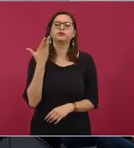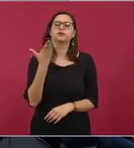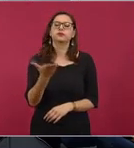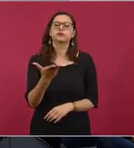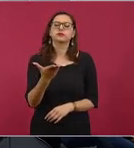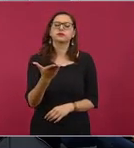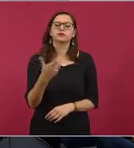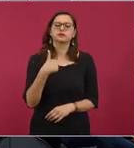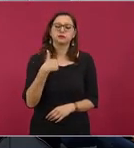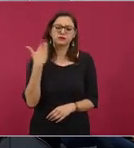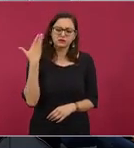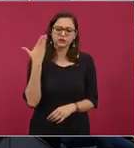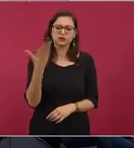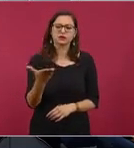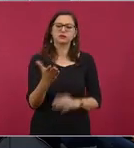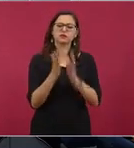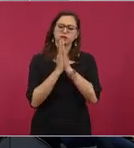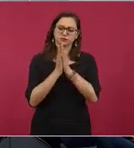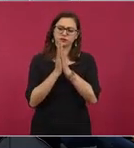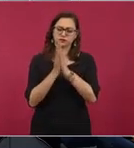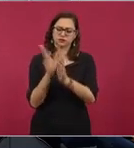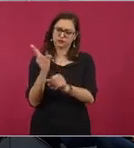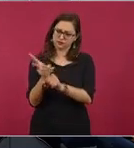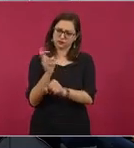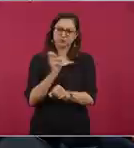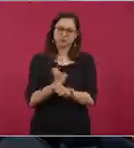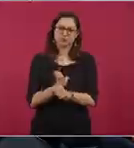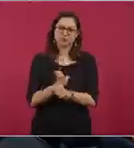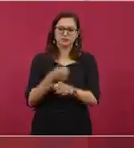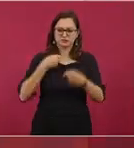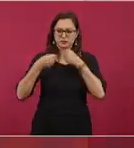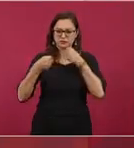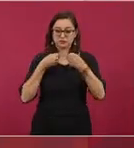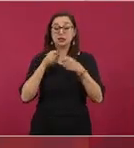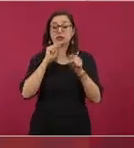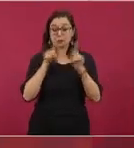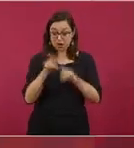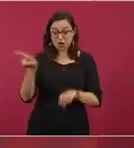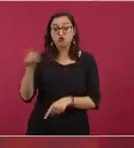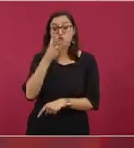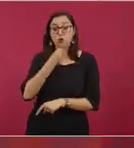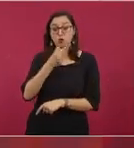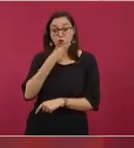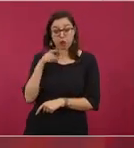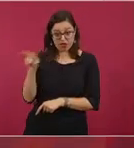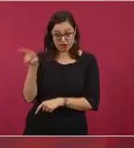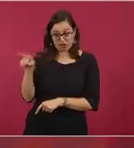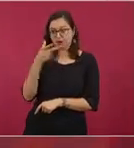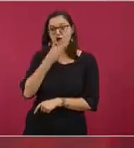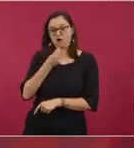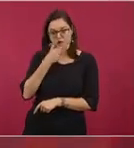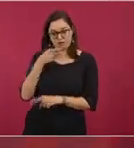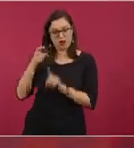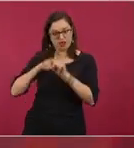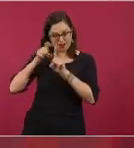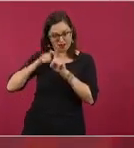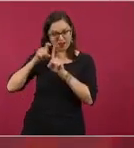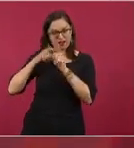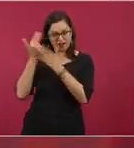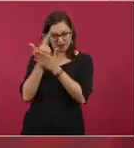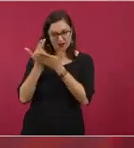le manden la invitación es el caricaturista y otro personal mande